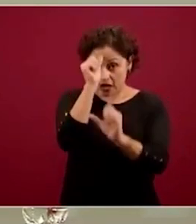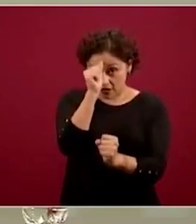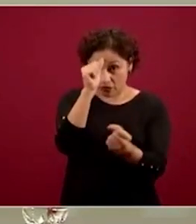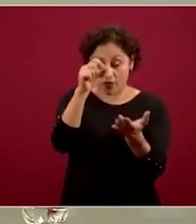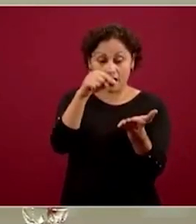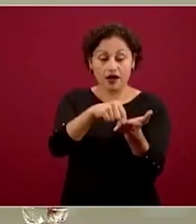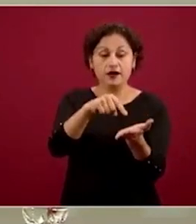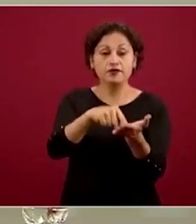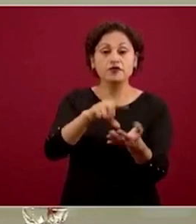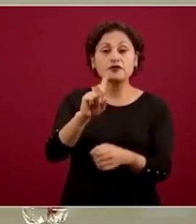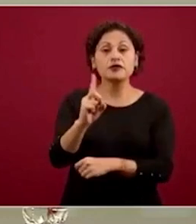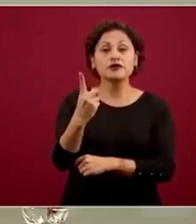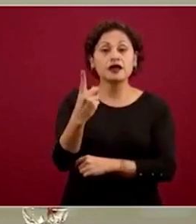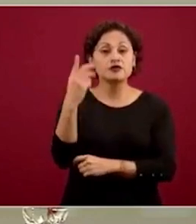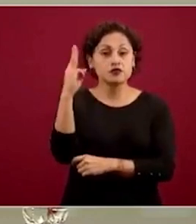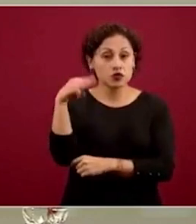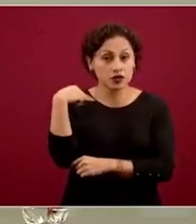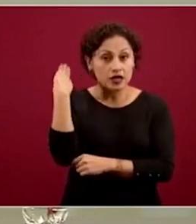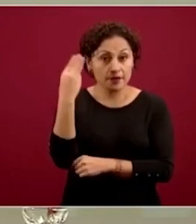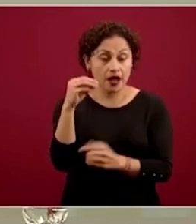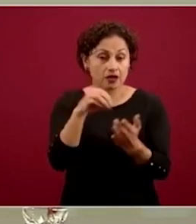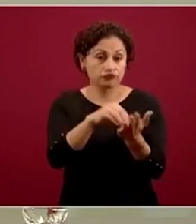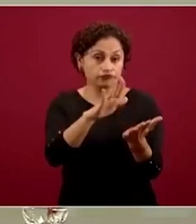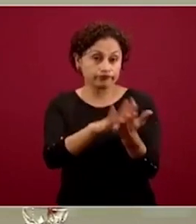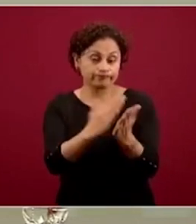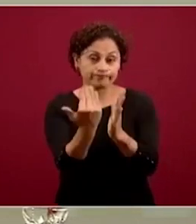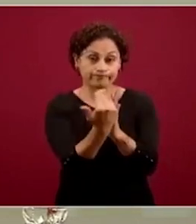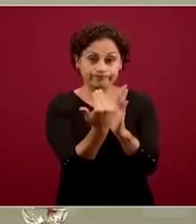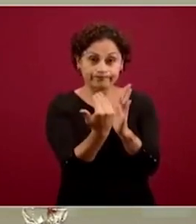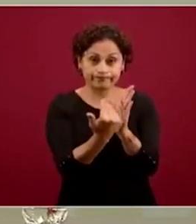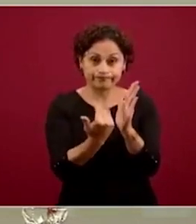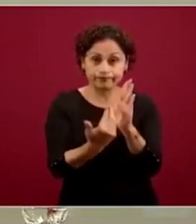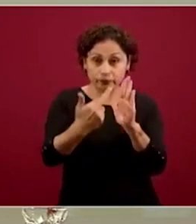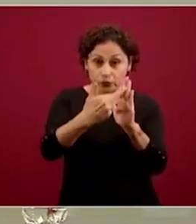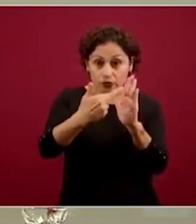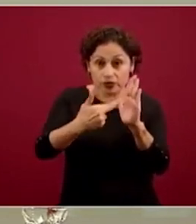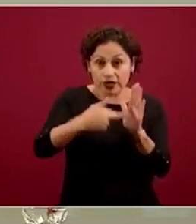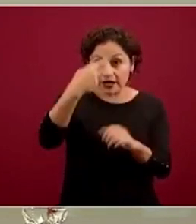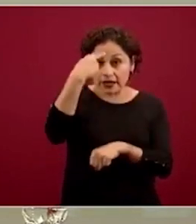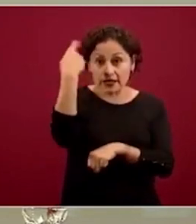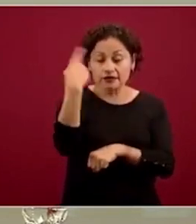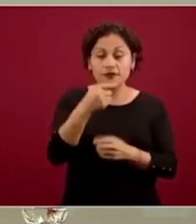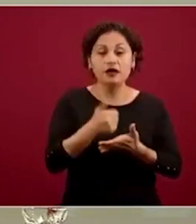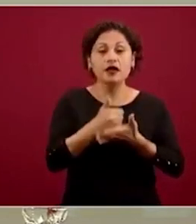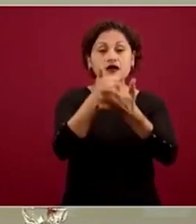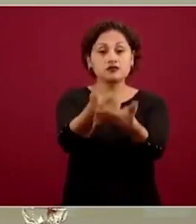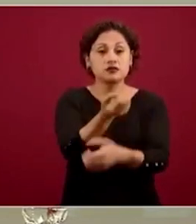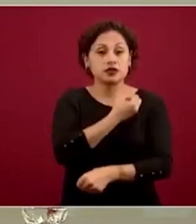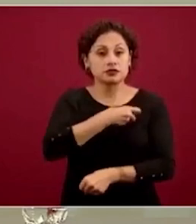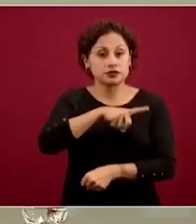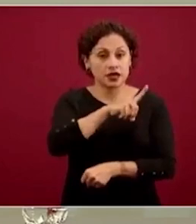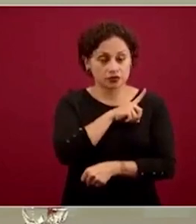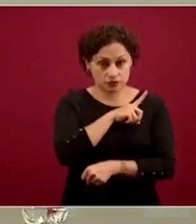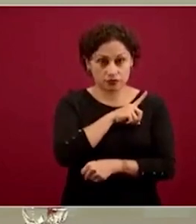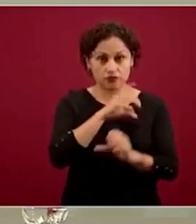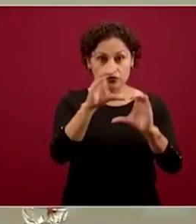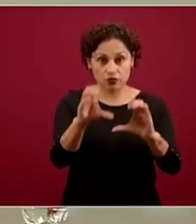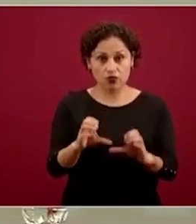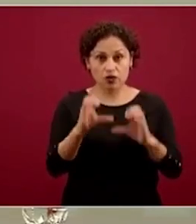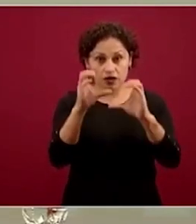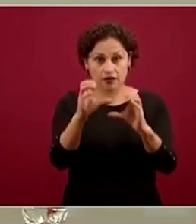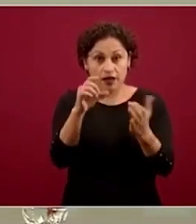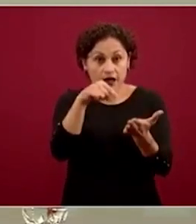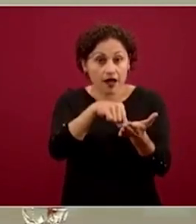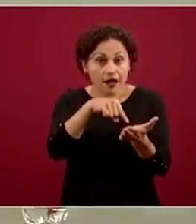dispone estas medidas de seguridad sanitaria, explícitamente se habla de que todas las medidas deben